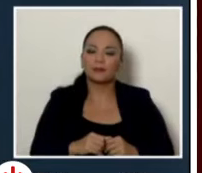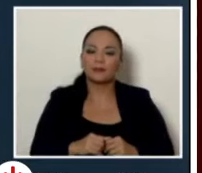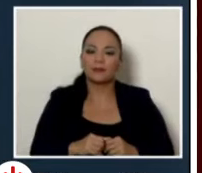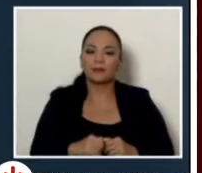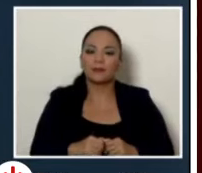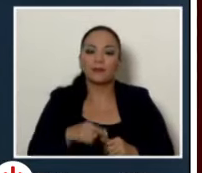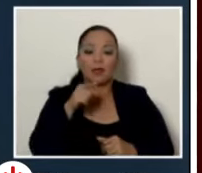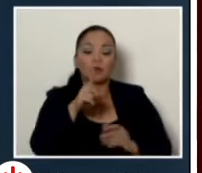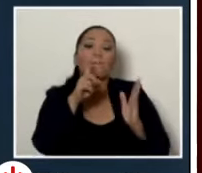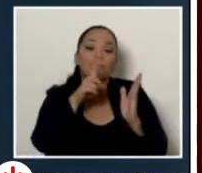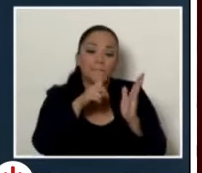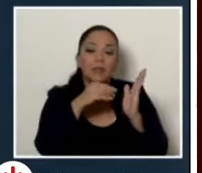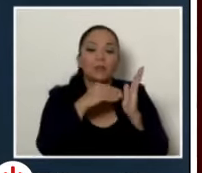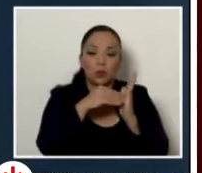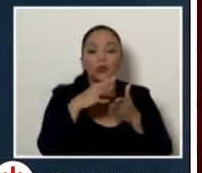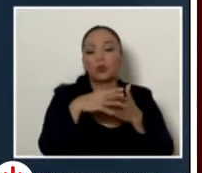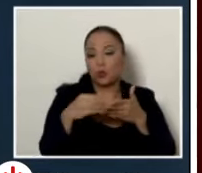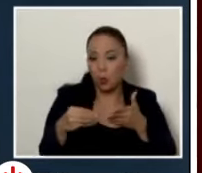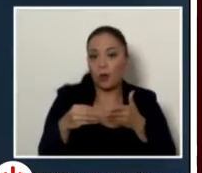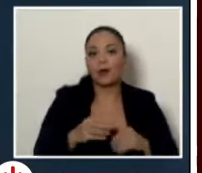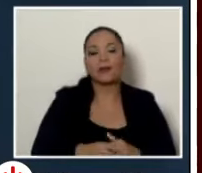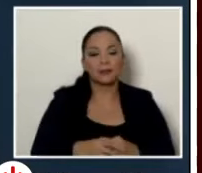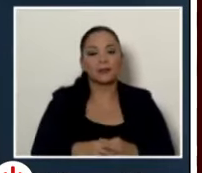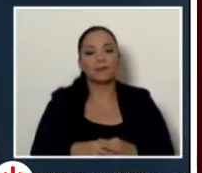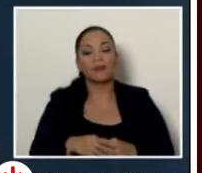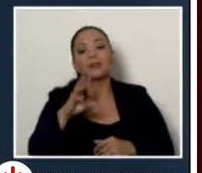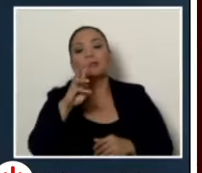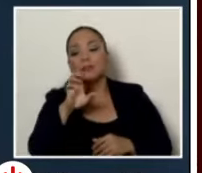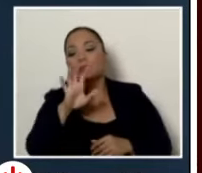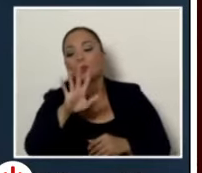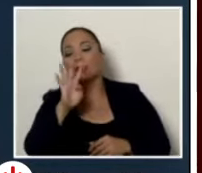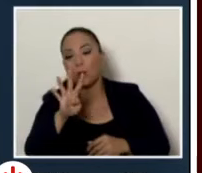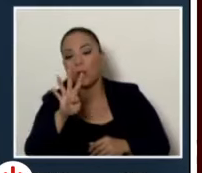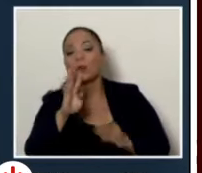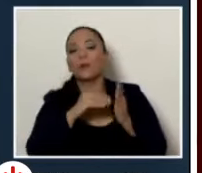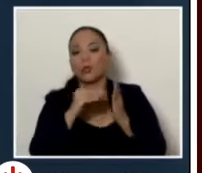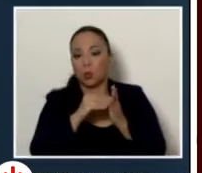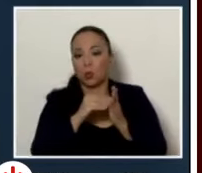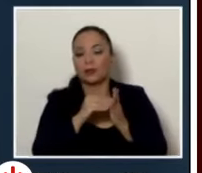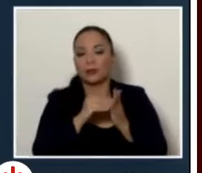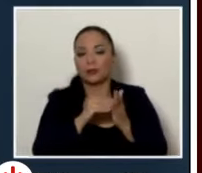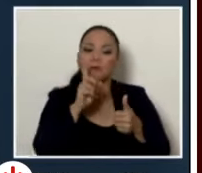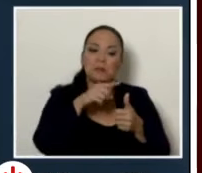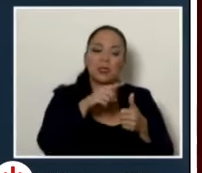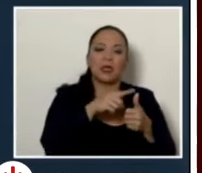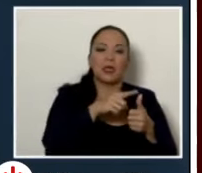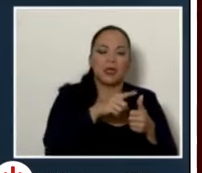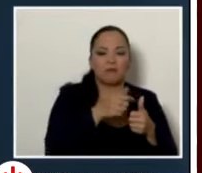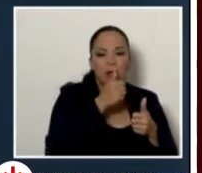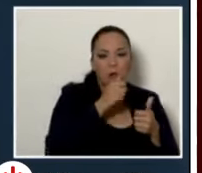de dólares que es en abastecimiento 654 millones que estamos trabajando este año y saneamiento